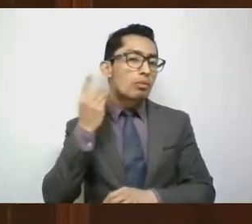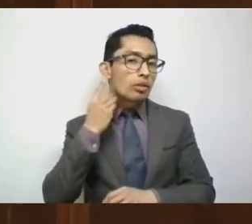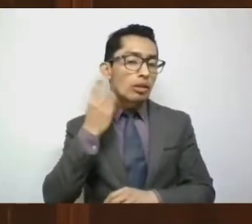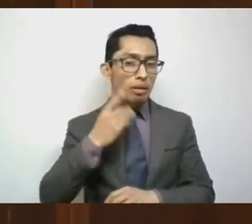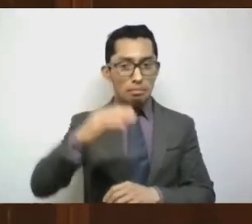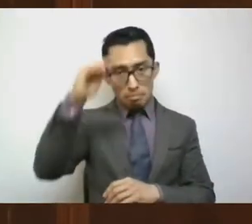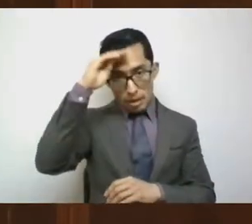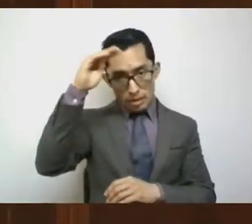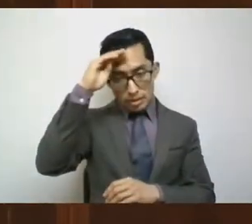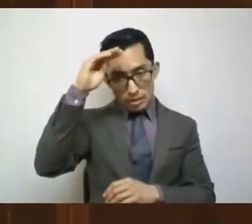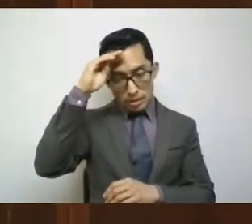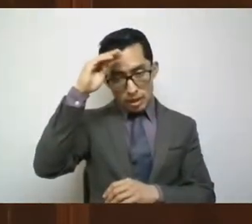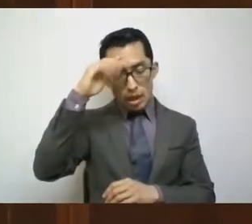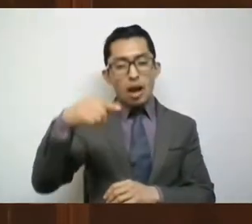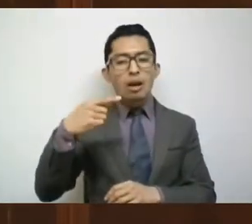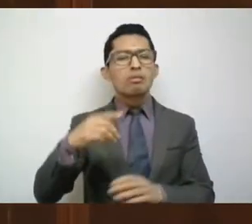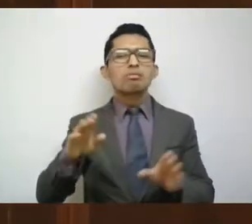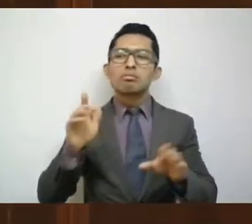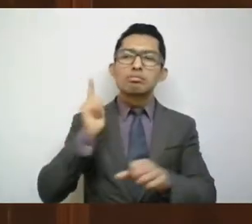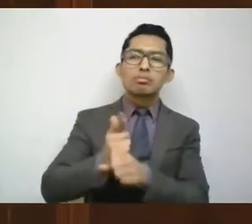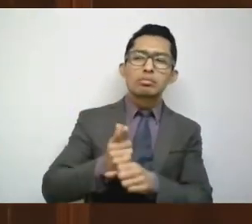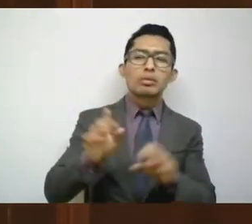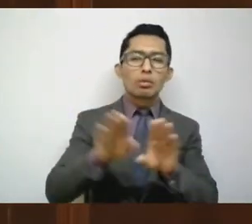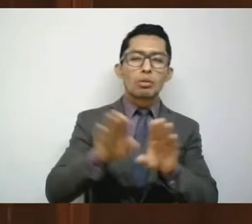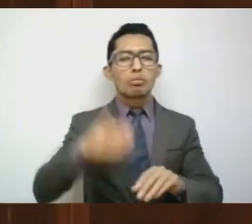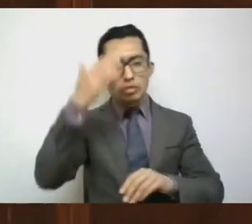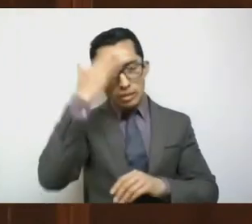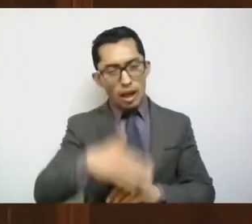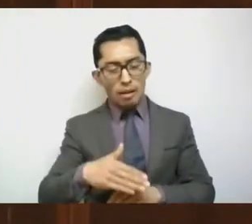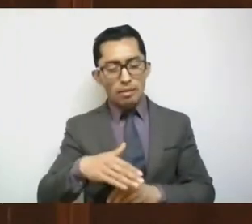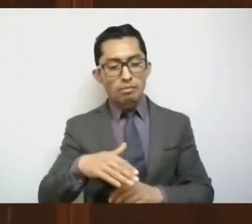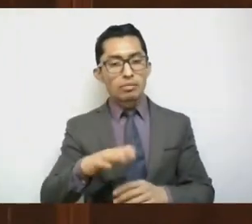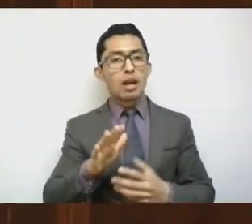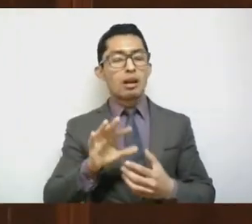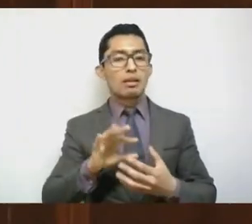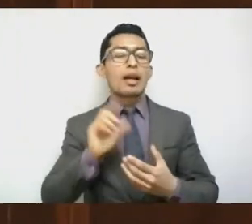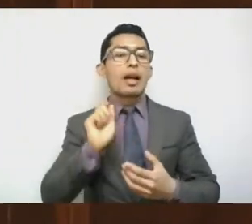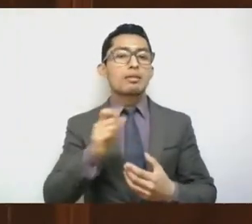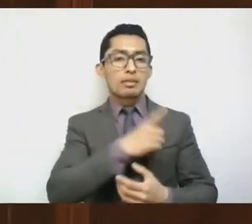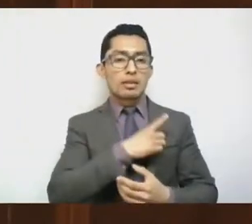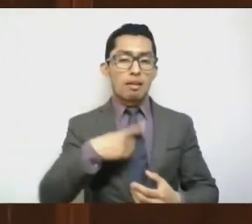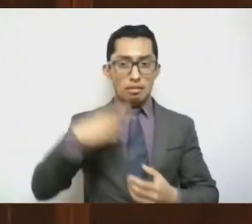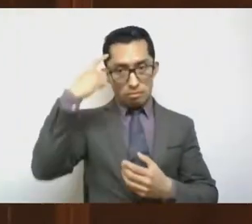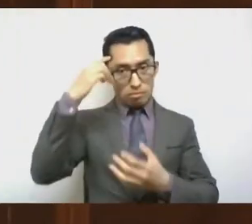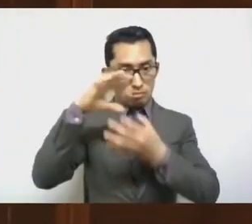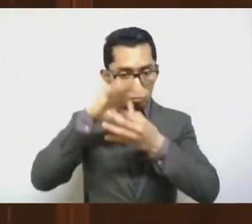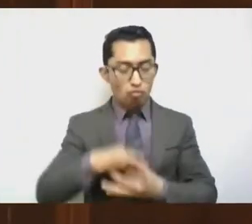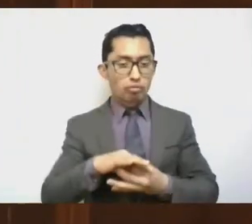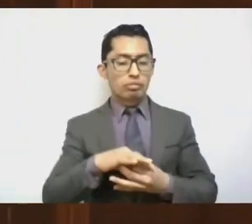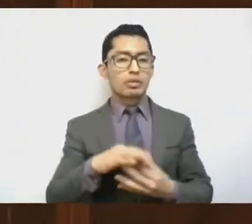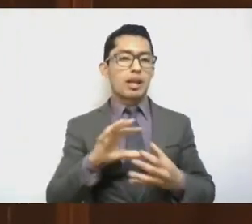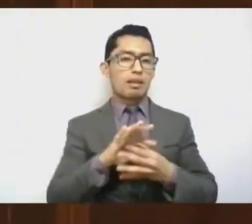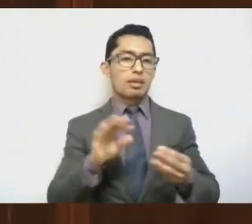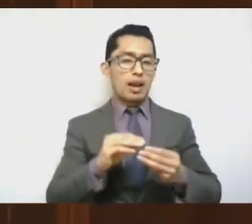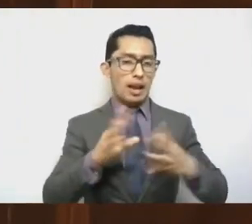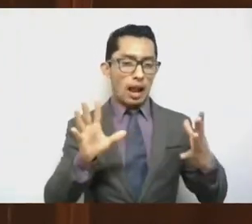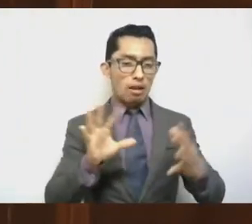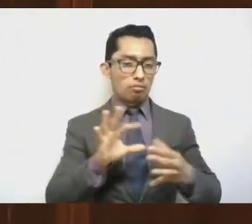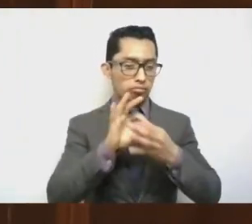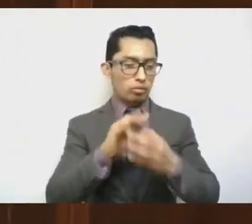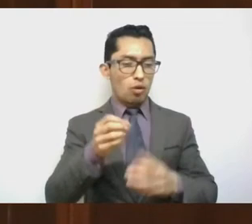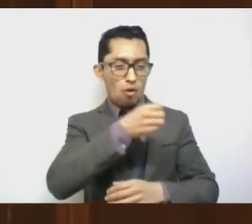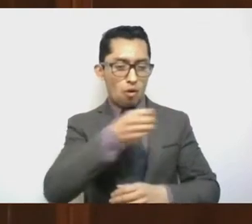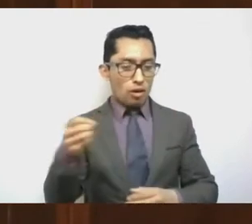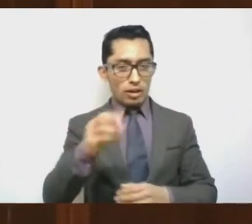que expresar, reitero, con congruencia y articuladamente. Yo parto de ese